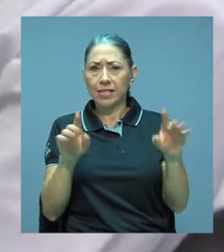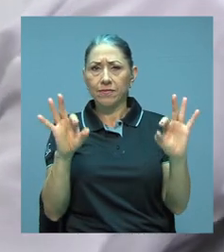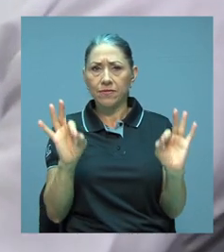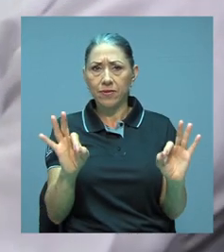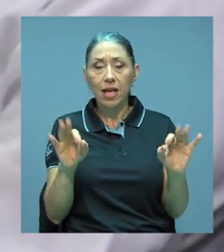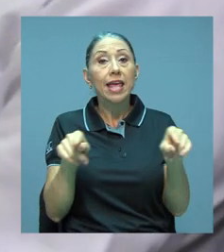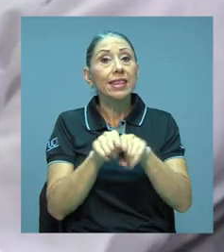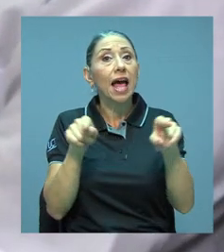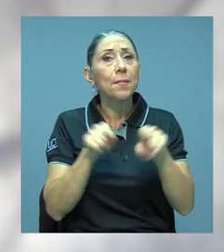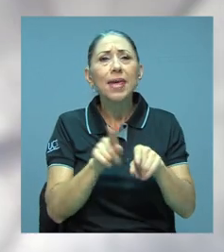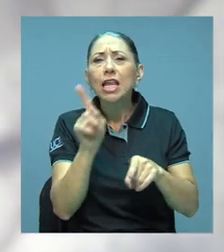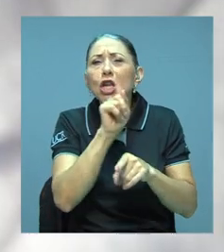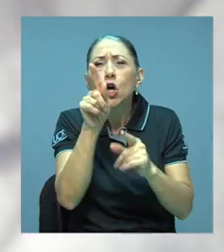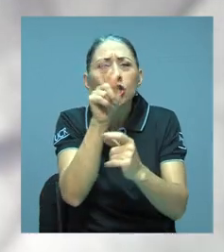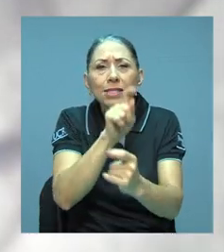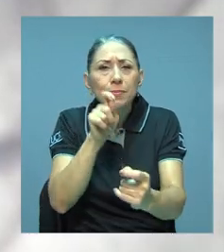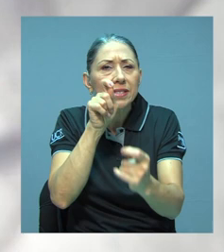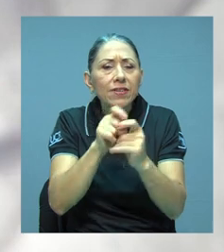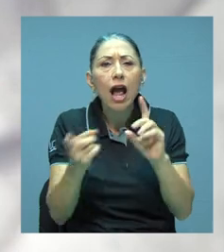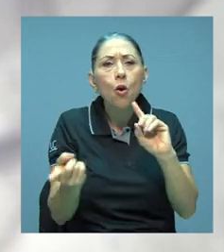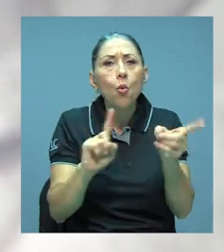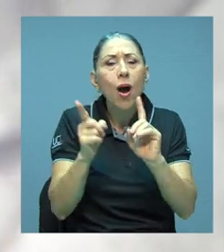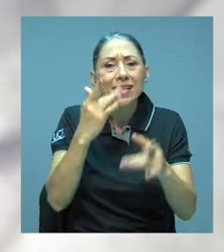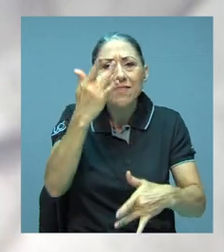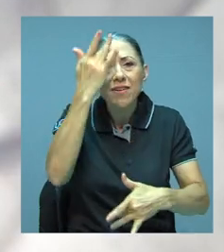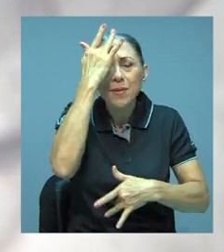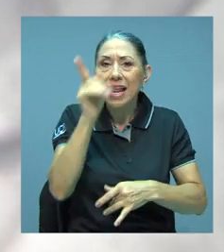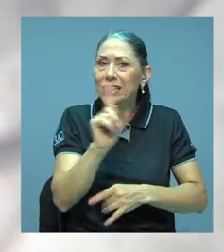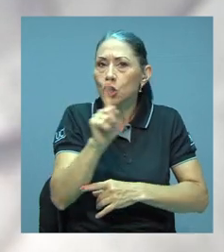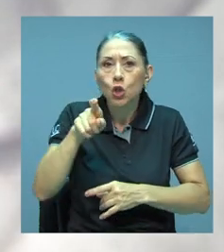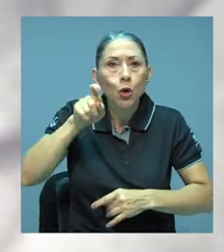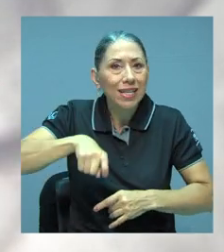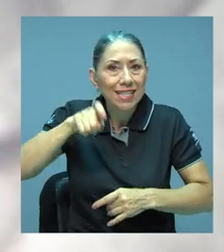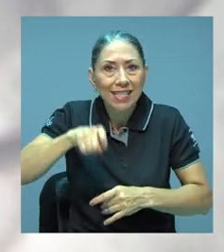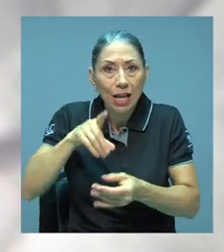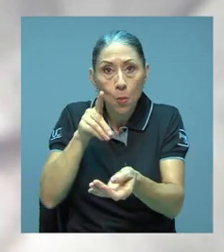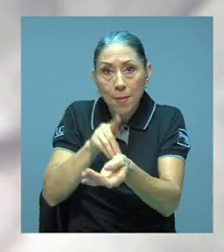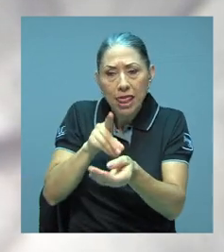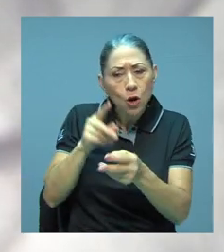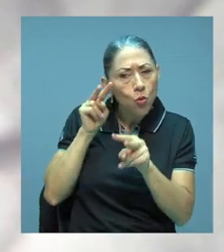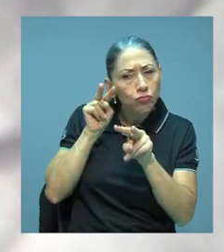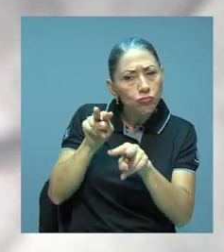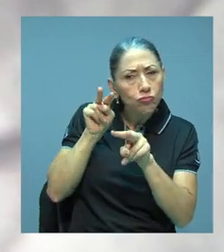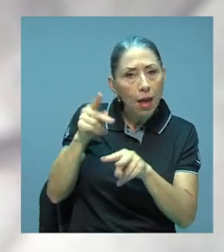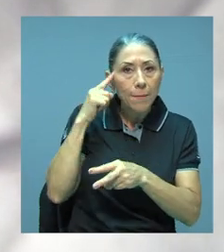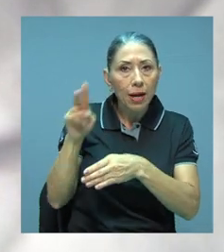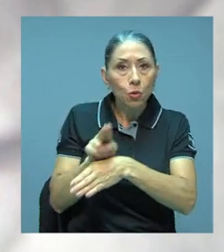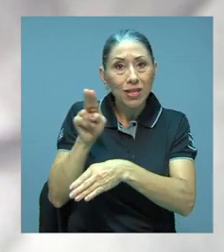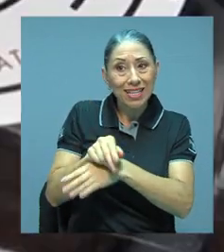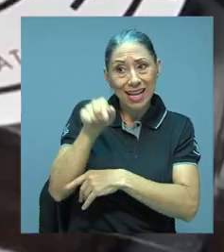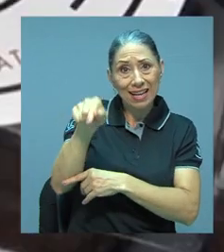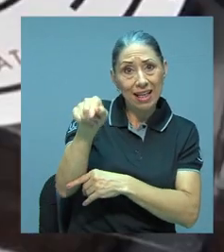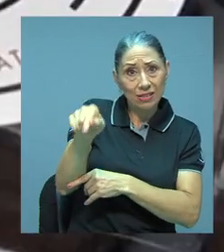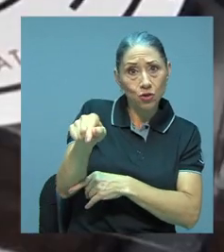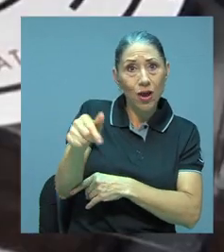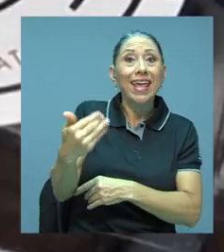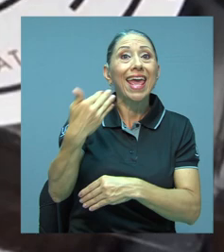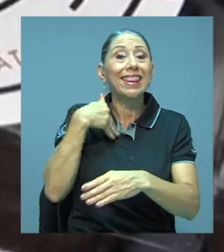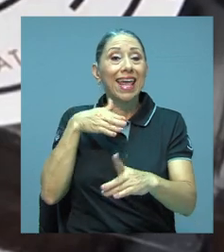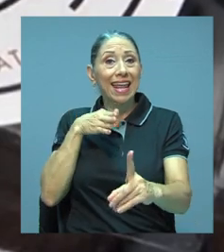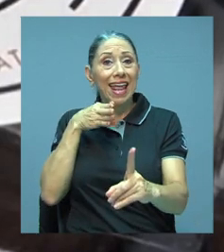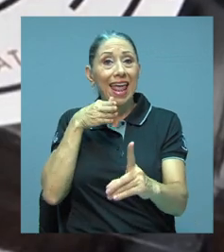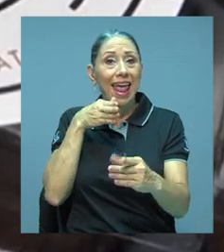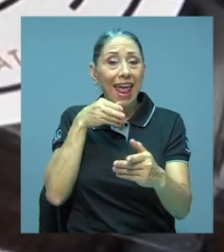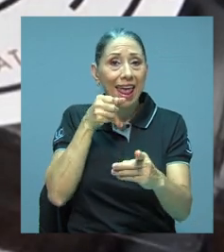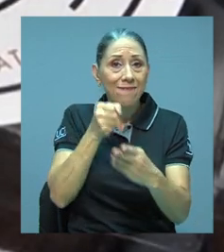no se contextualiza en cuáles enfermedades no sería necesario control médico para utilizar este tipo de sustancias que tienen un efecto sobre el sistema